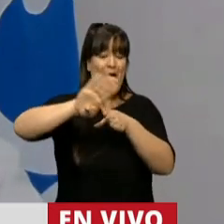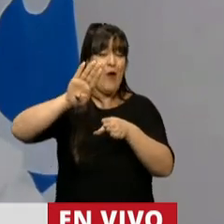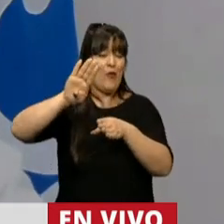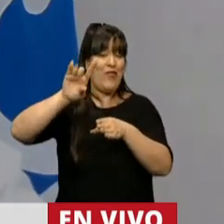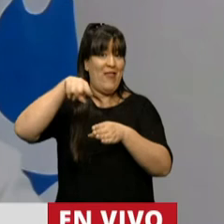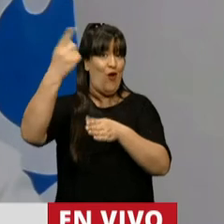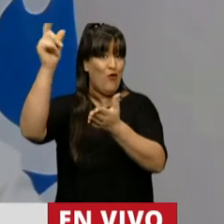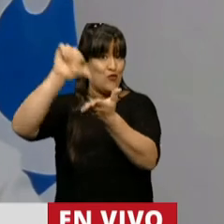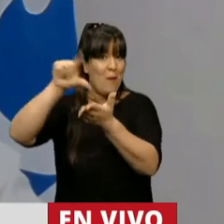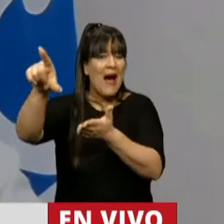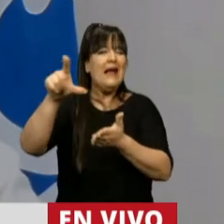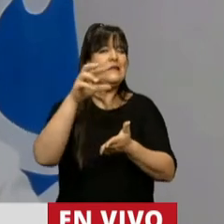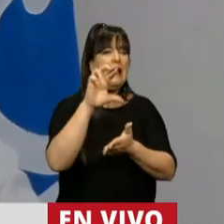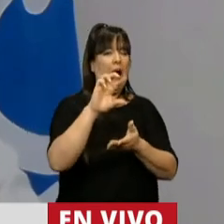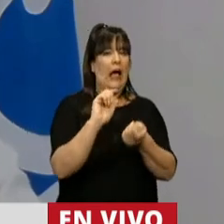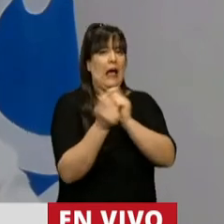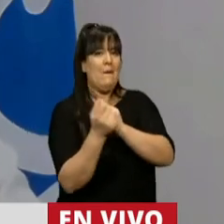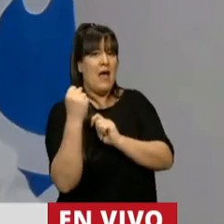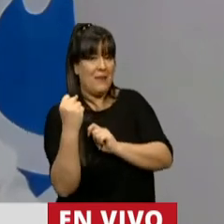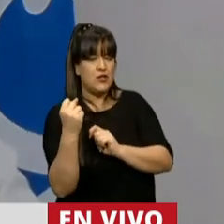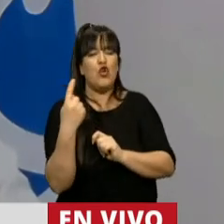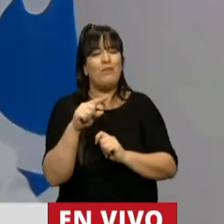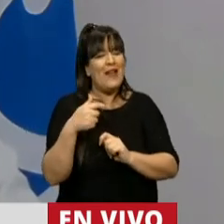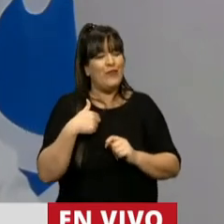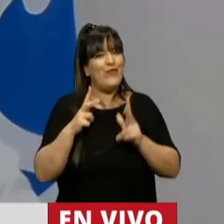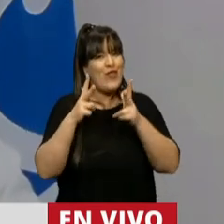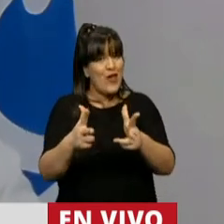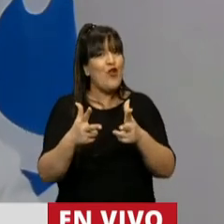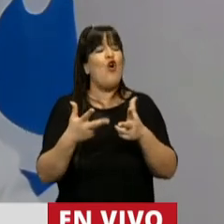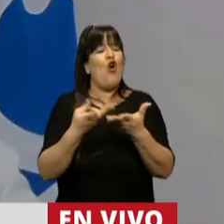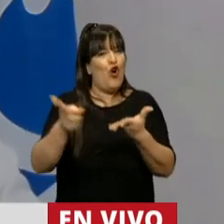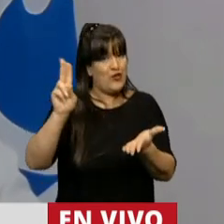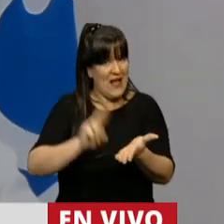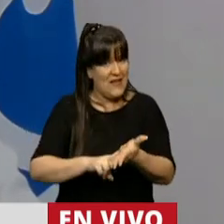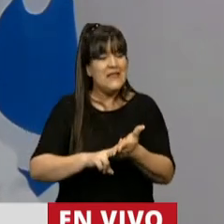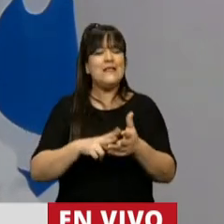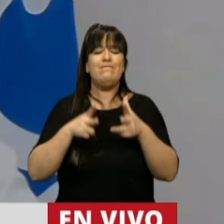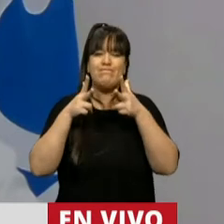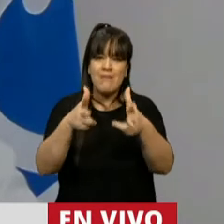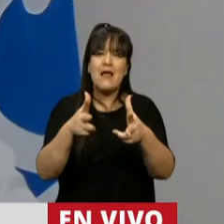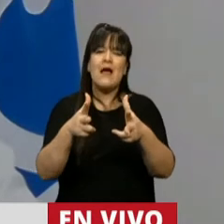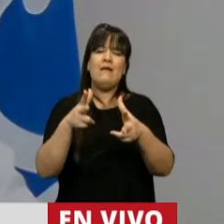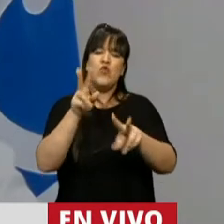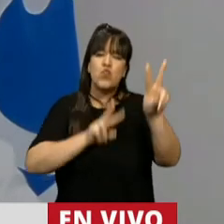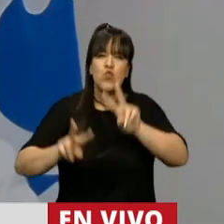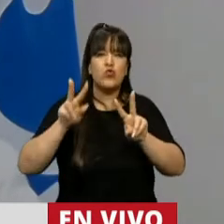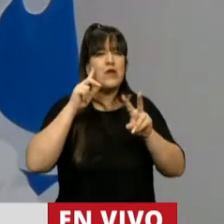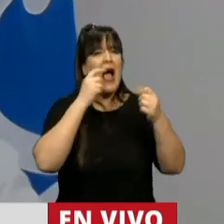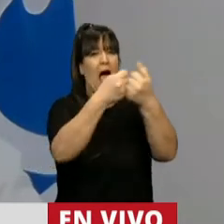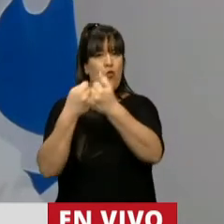opinión no es tal y por eso quiero insistir sobre el tema tratando de lograr el mayor consenso posible.